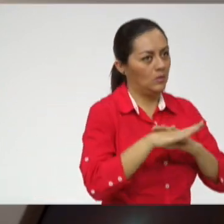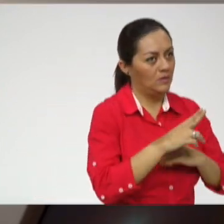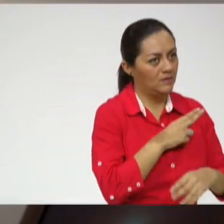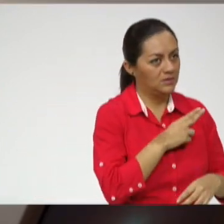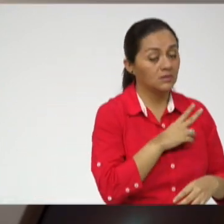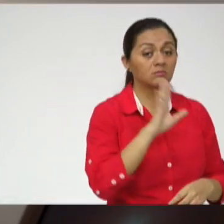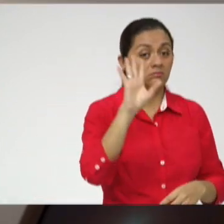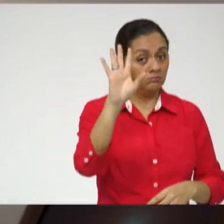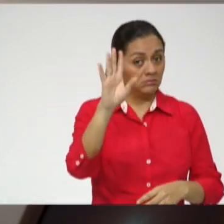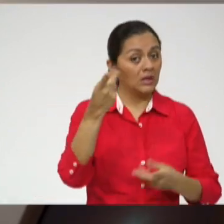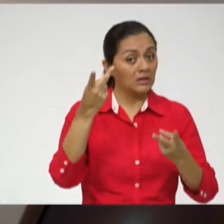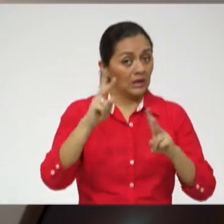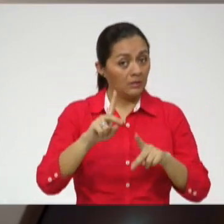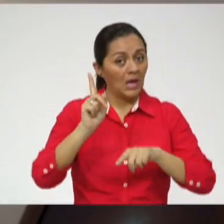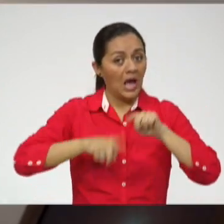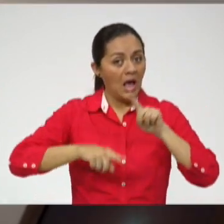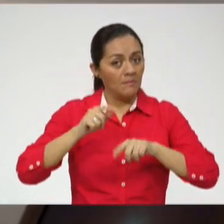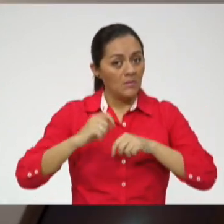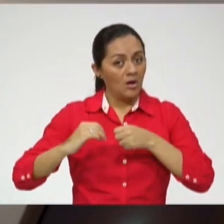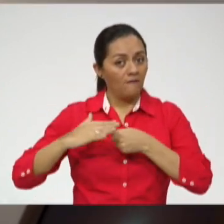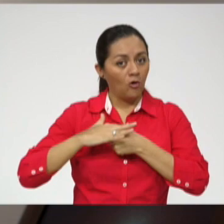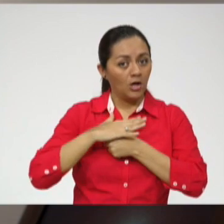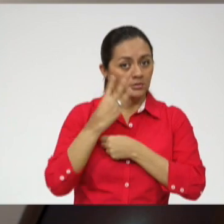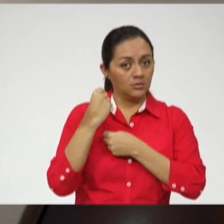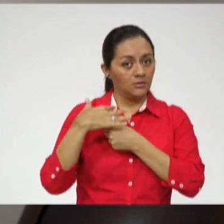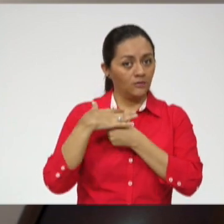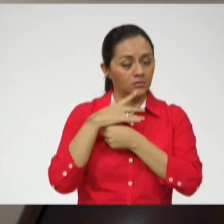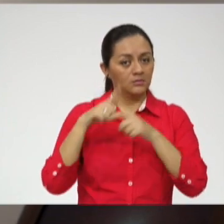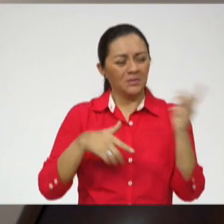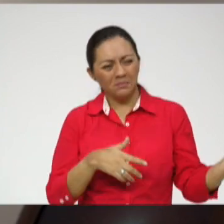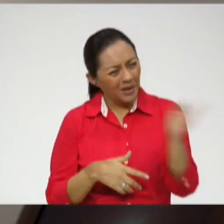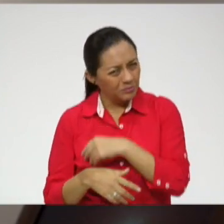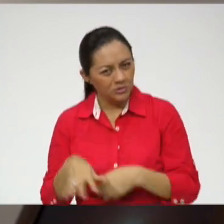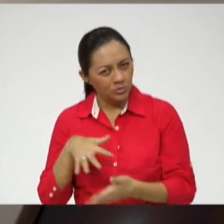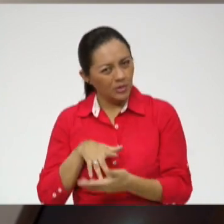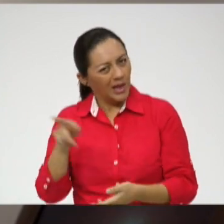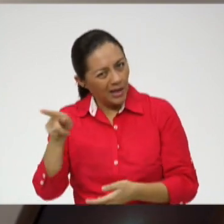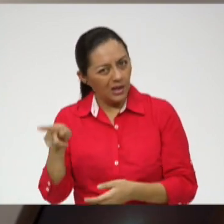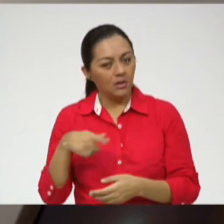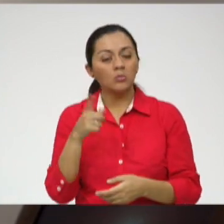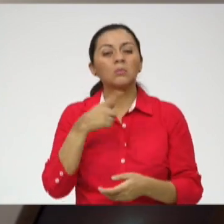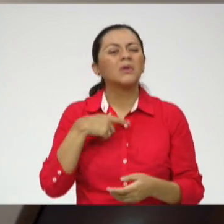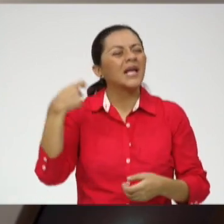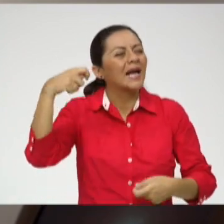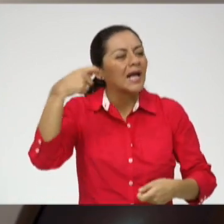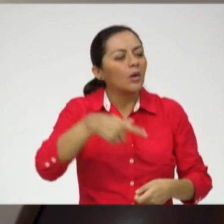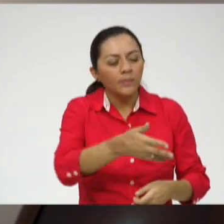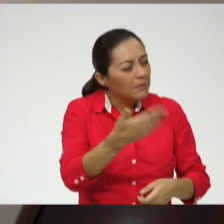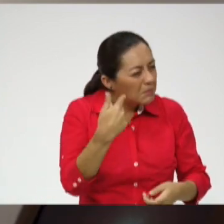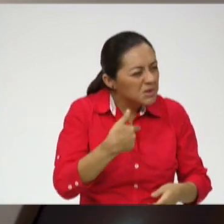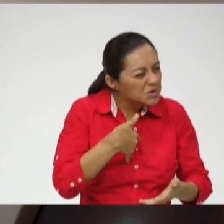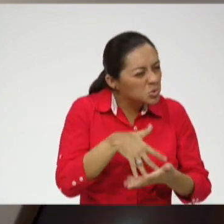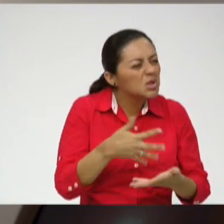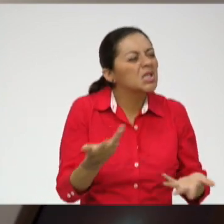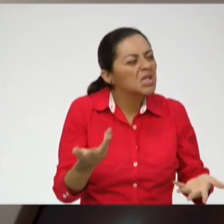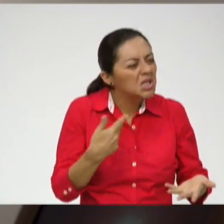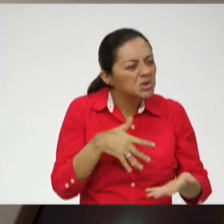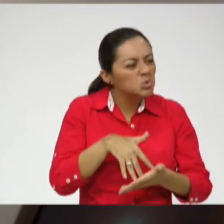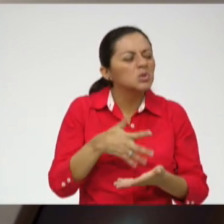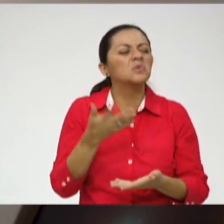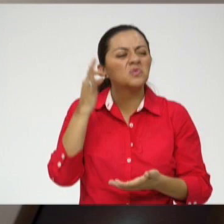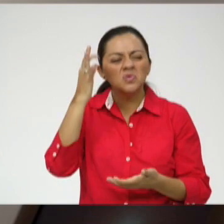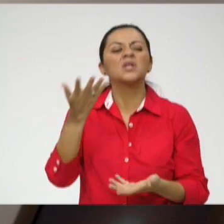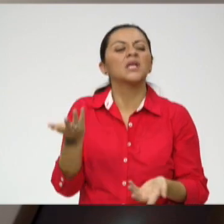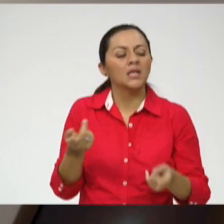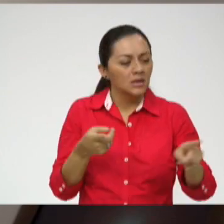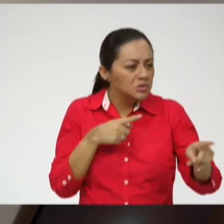siendo muy importante. Hemos tenido casos y casos de chicos que en el recreo se preguntan, oye, ¿y qué vas a seguir? No sé, ¿y tú?